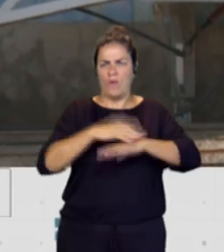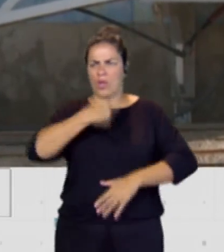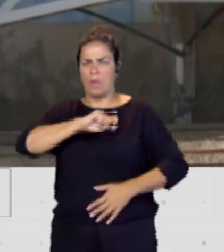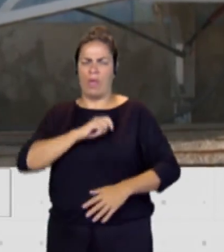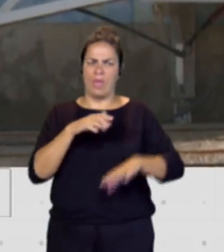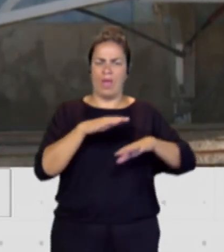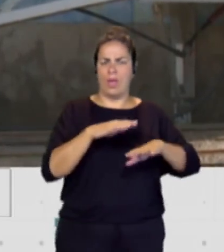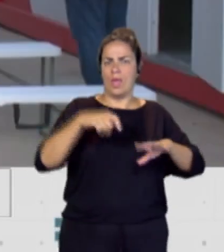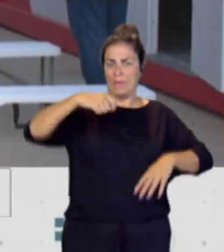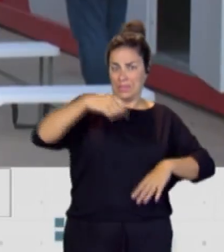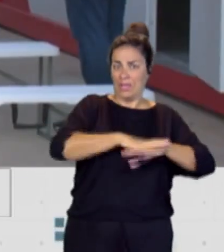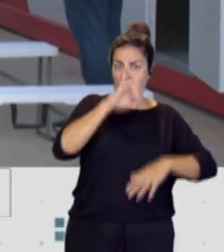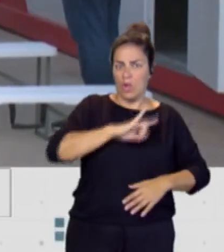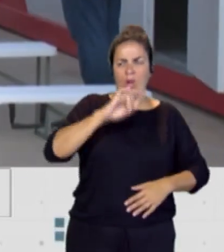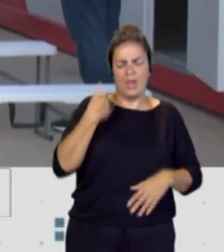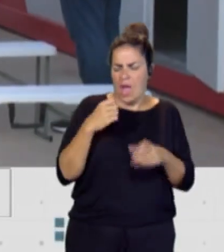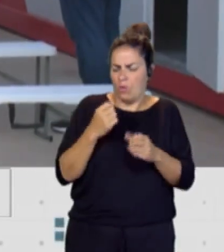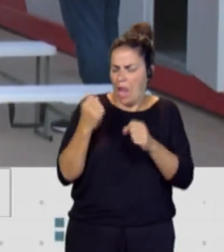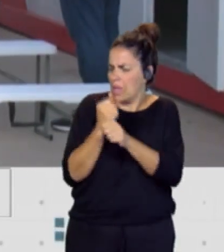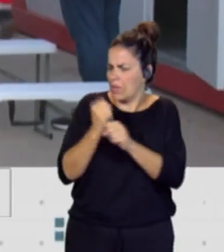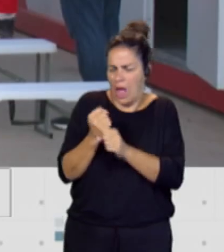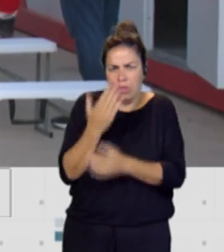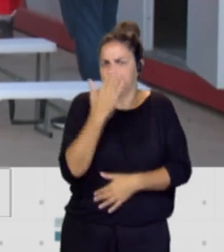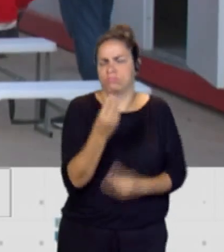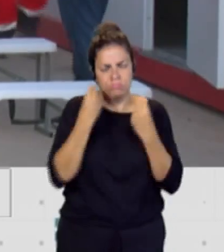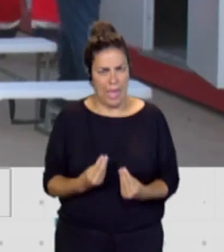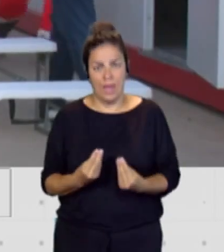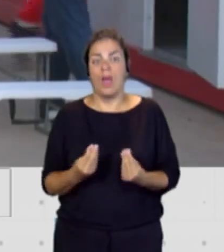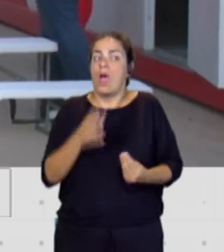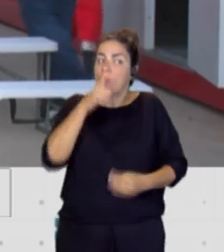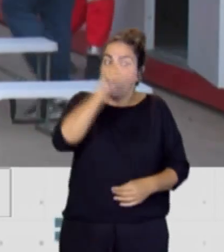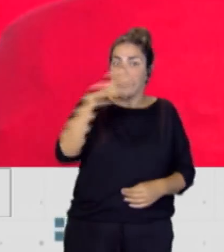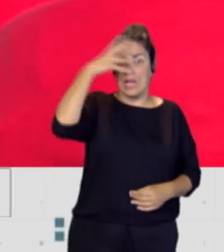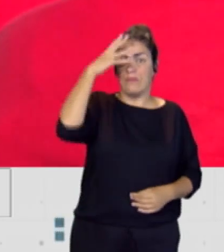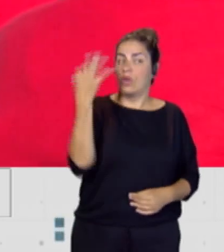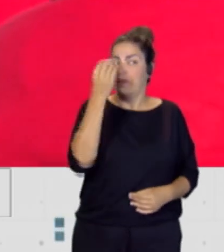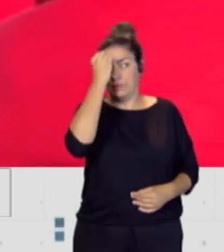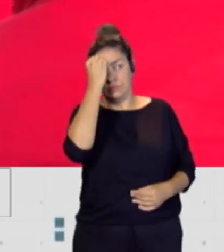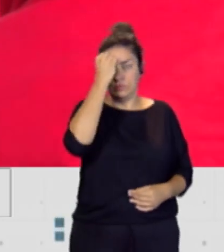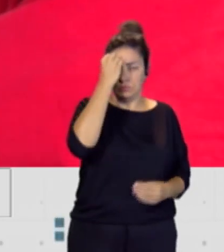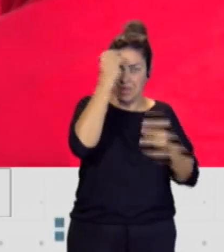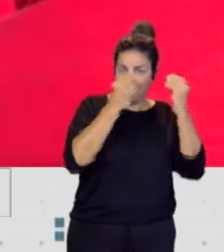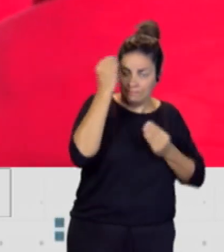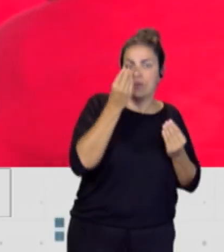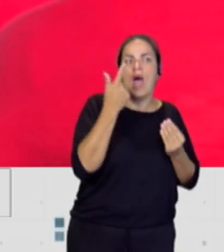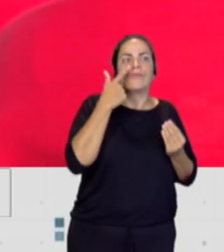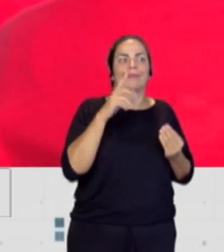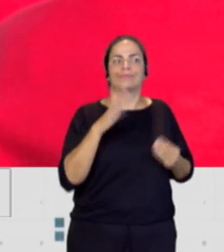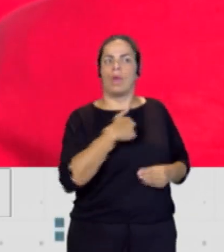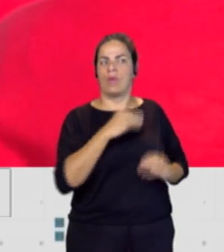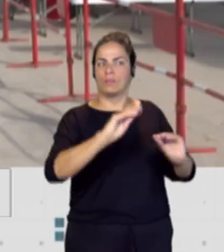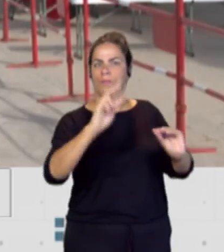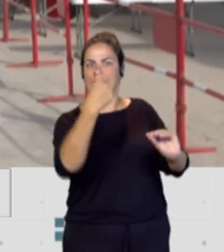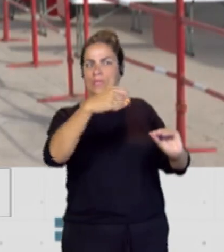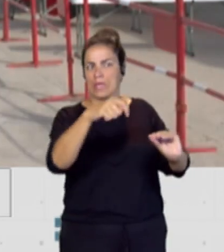y con lealtad desde la presidencia del gobierno de Canarias. Ahora bien, el señor Clavijo tendrá que reflexionar sobre el papel del vicepresidente